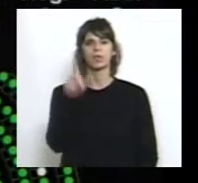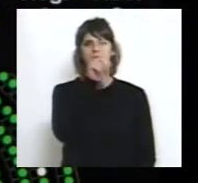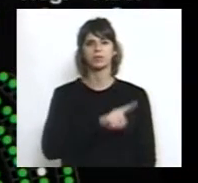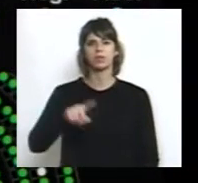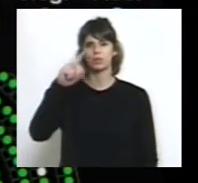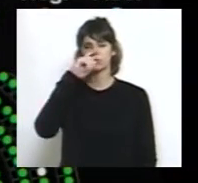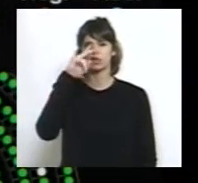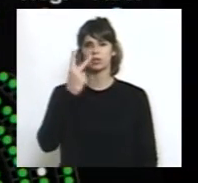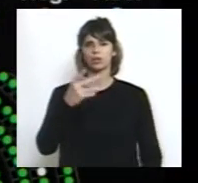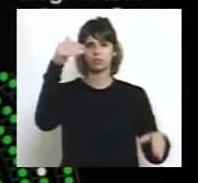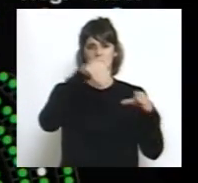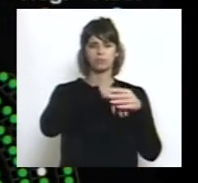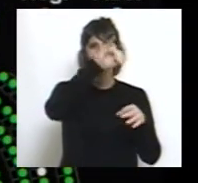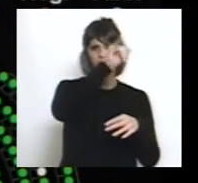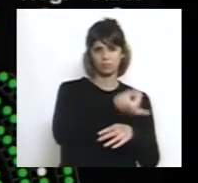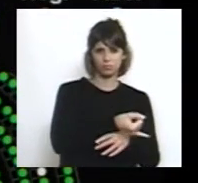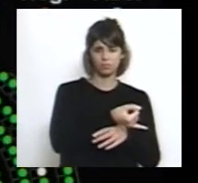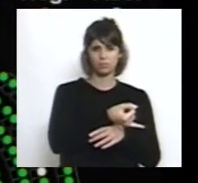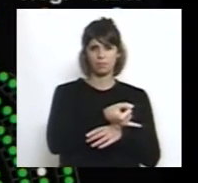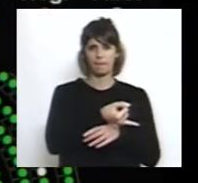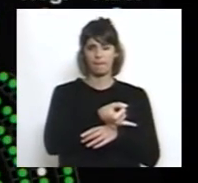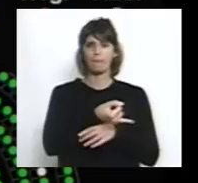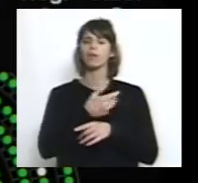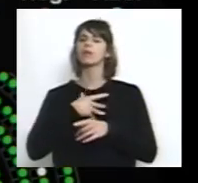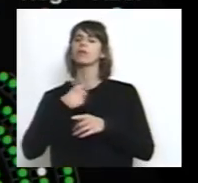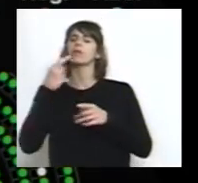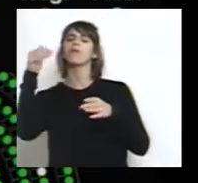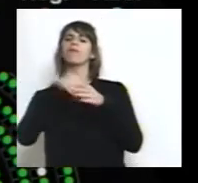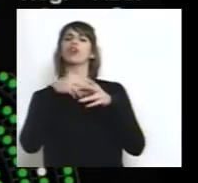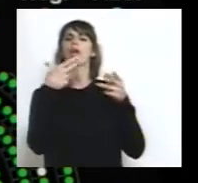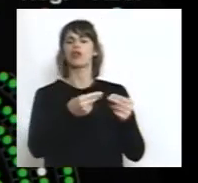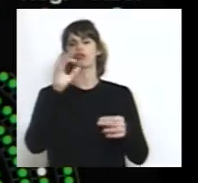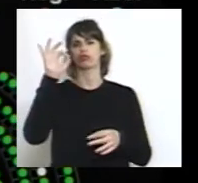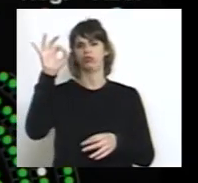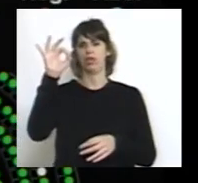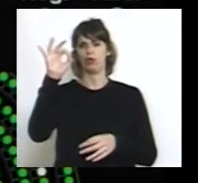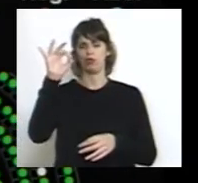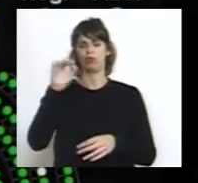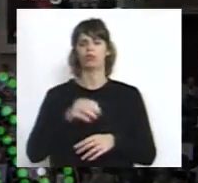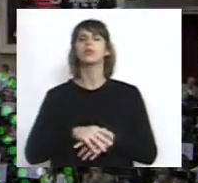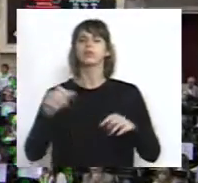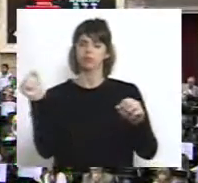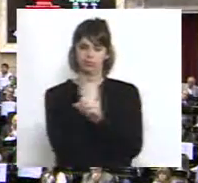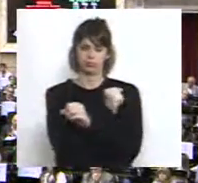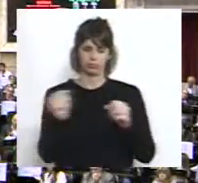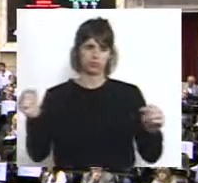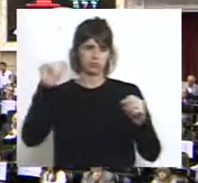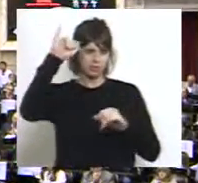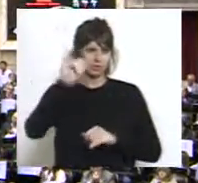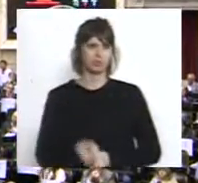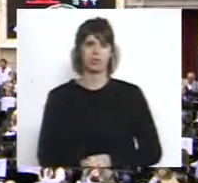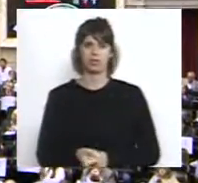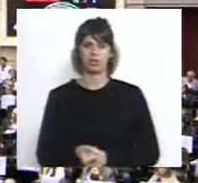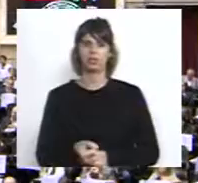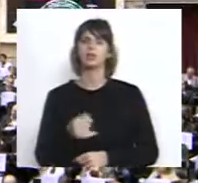172 votos afirmativos, no hay negativos. Resulta afirmativa, se